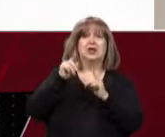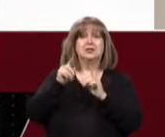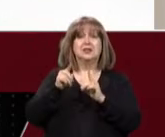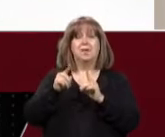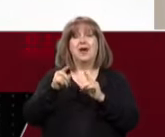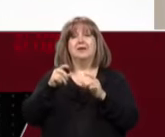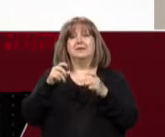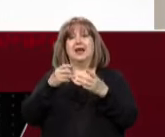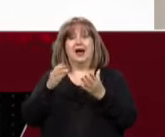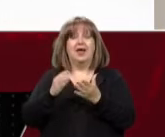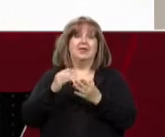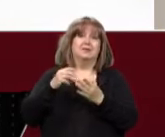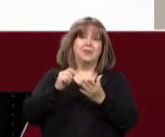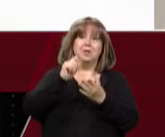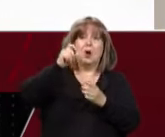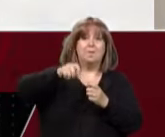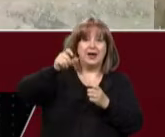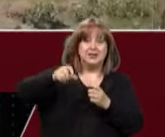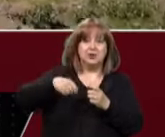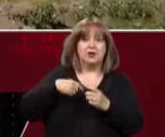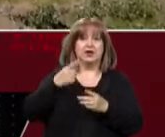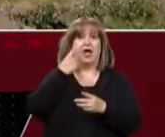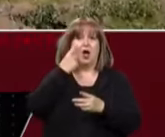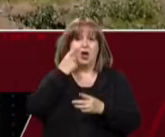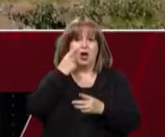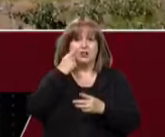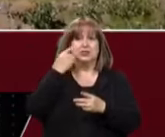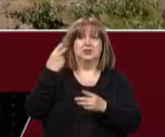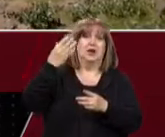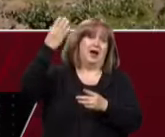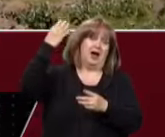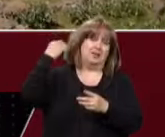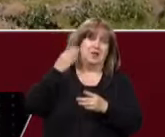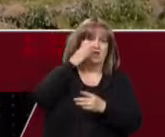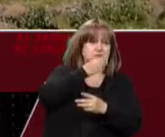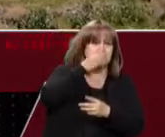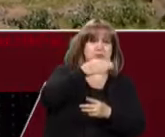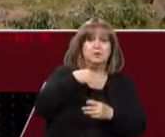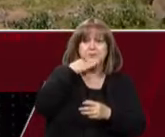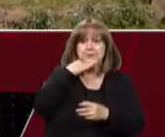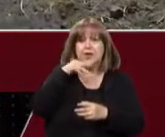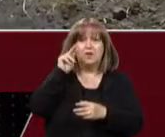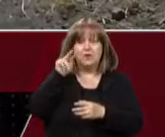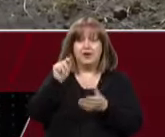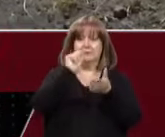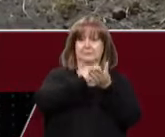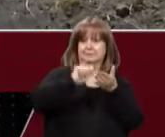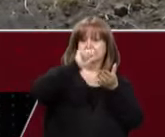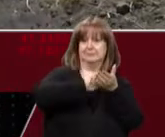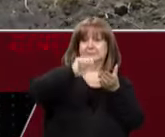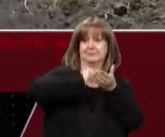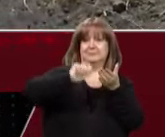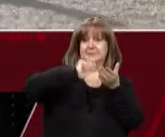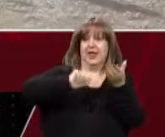crónicas de personas que recorrieron estas zonas, de estas tierras